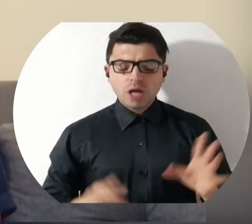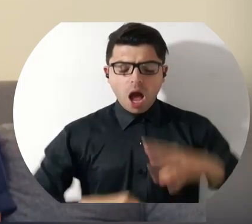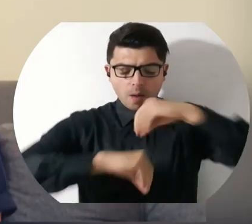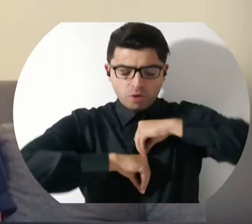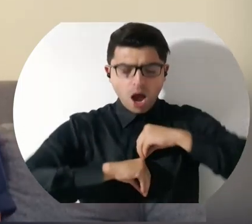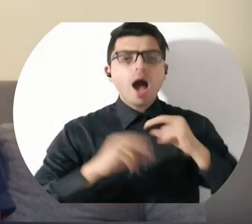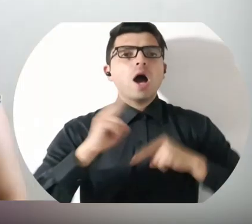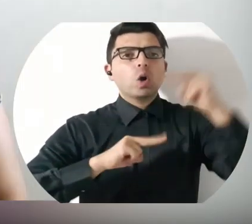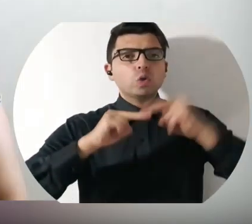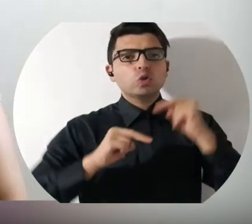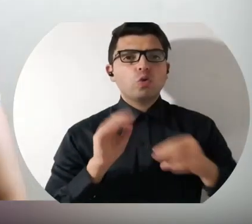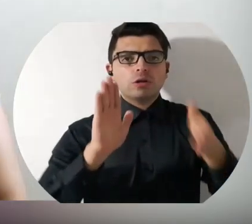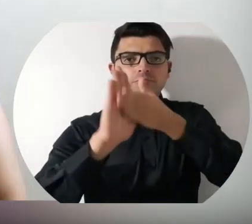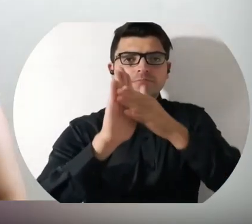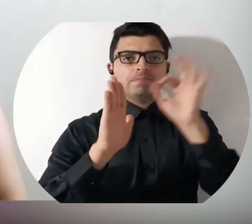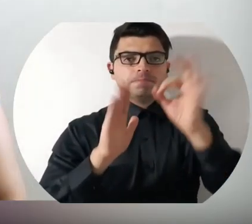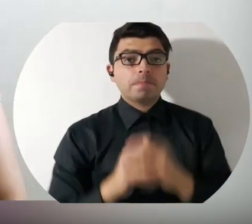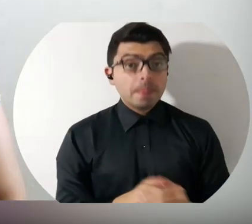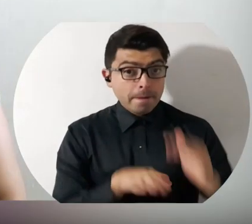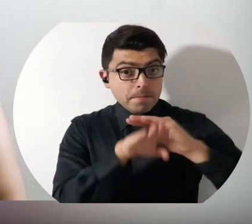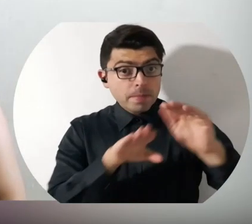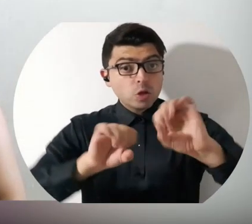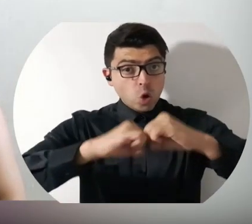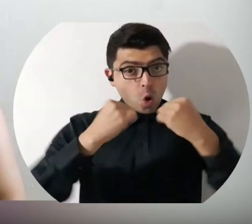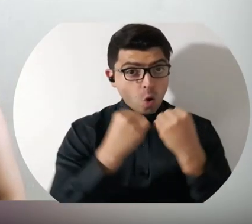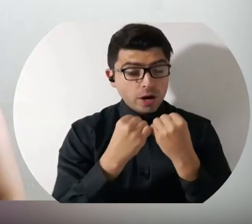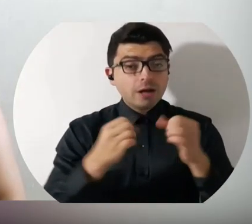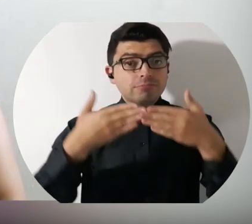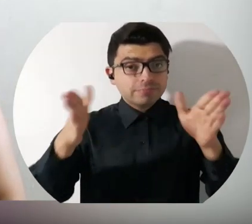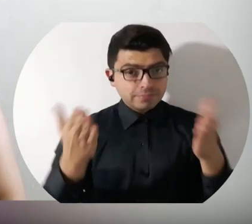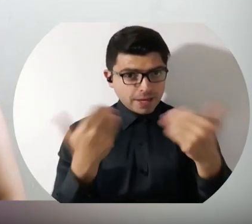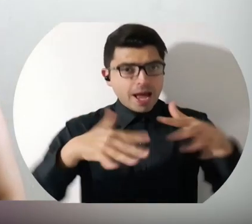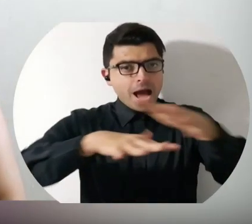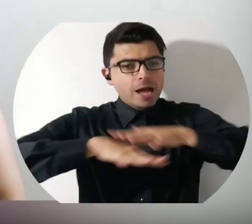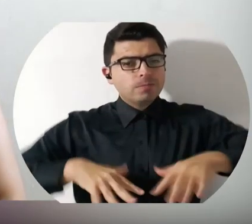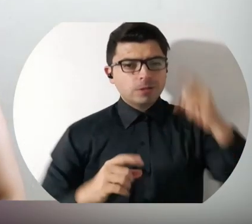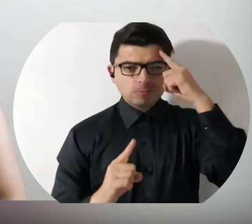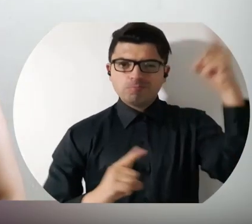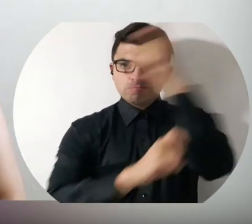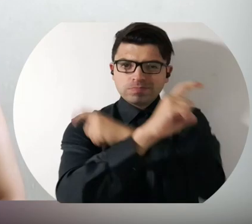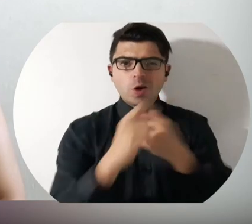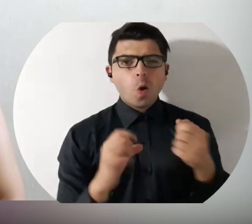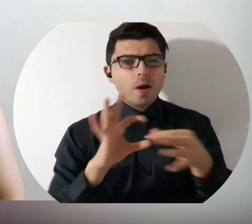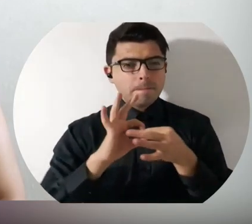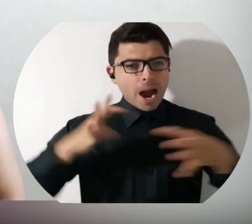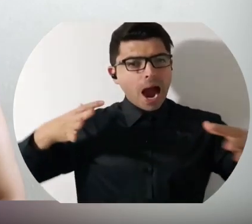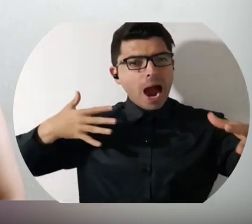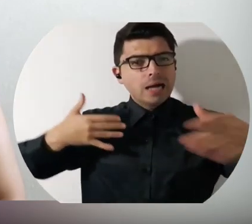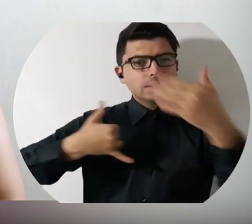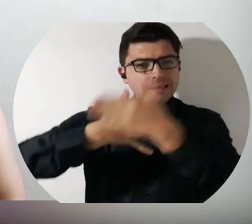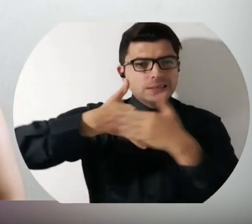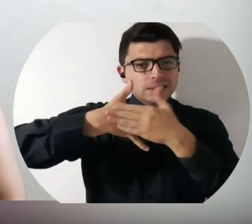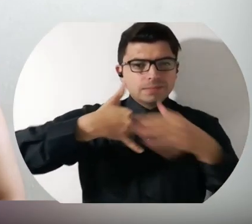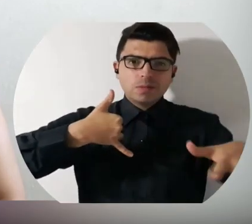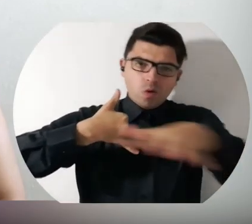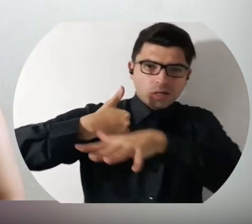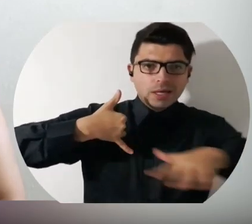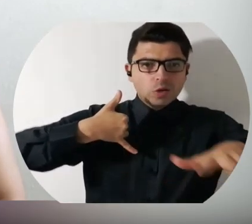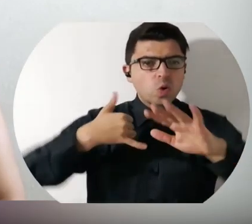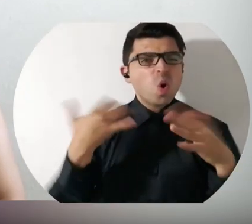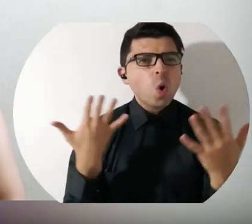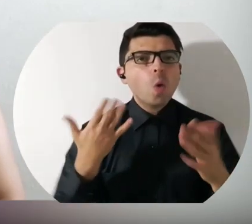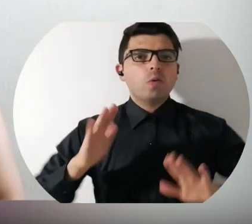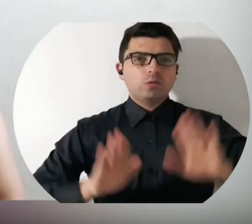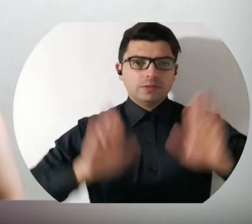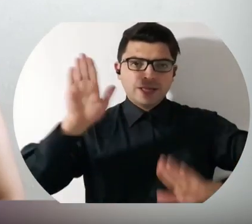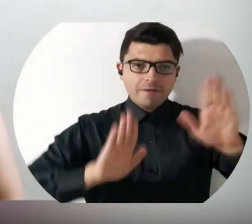nuestros argumentos. Te invito a que participes en las jornadas de aula abierta, un espacio para repensar la coyuntura nacional